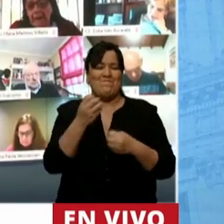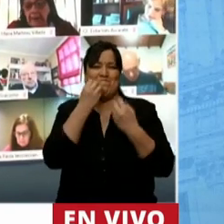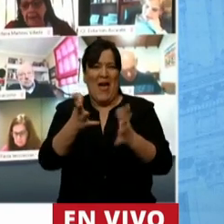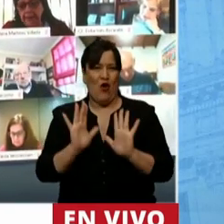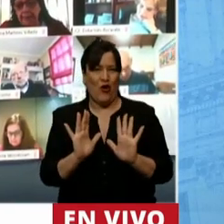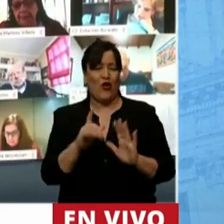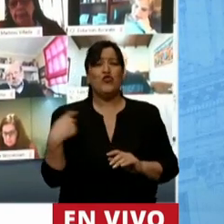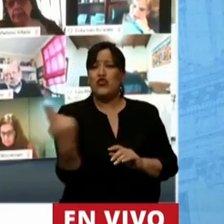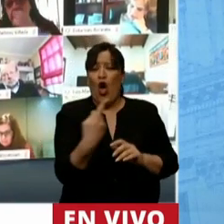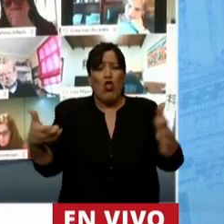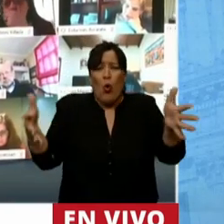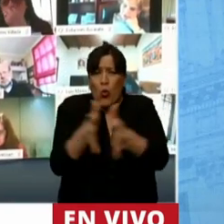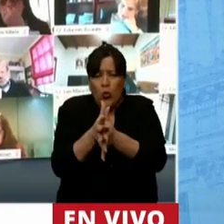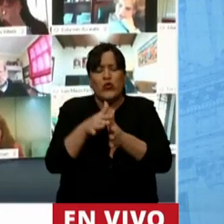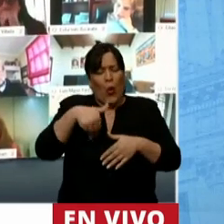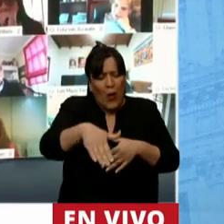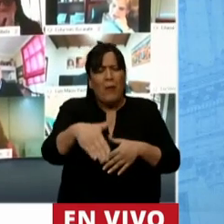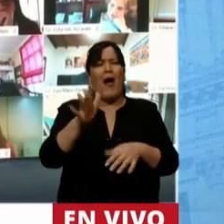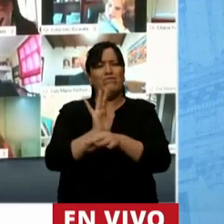entre todos vamos a construir una Argentina